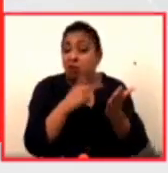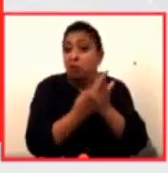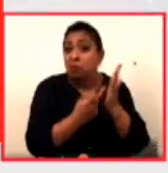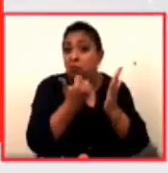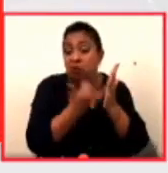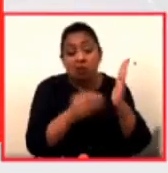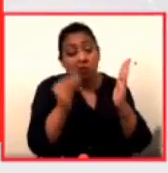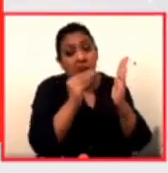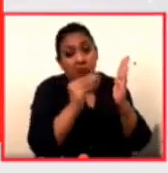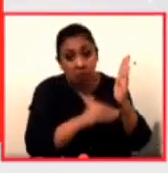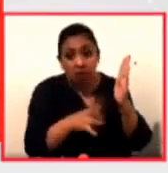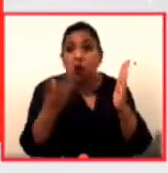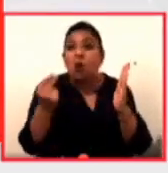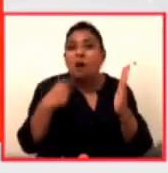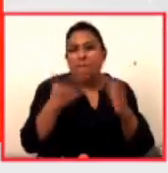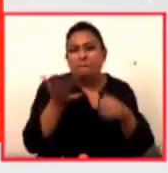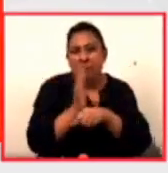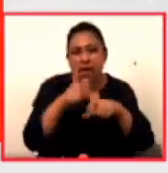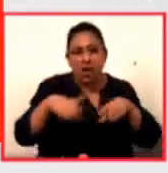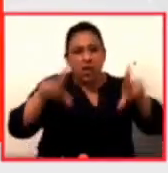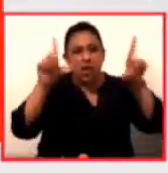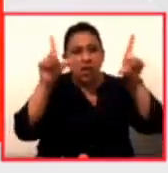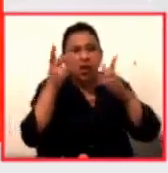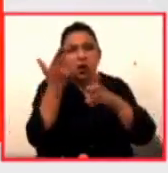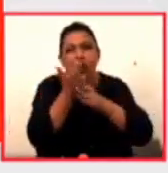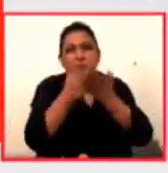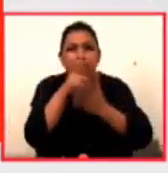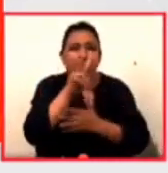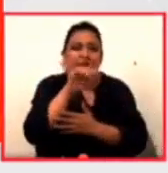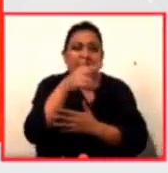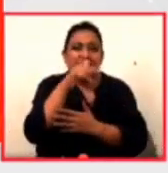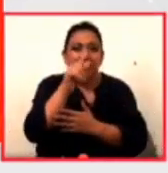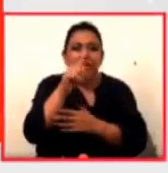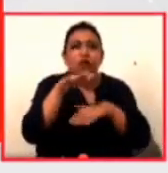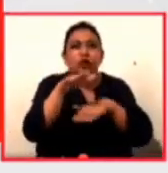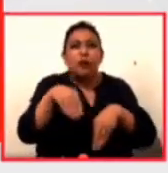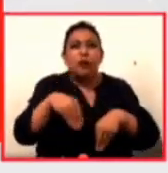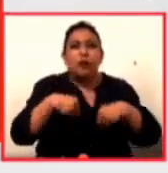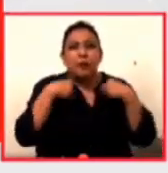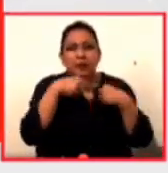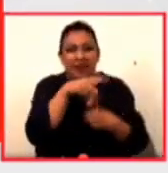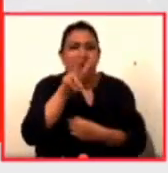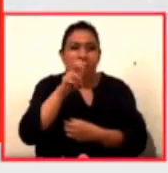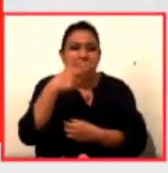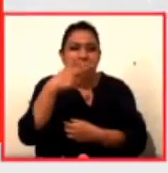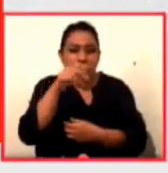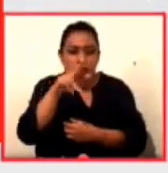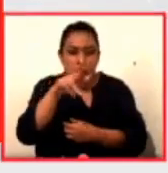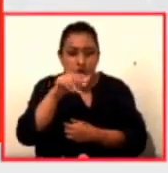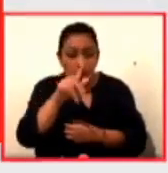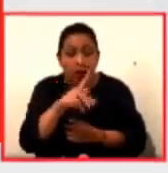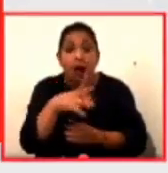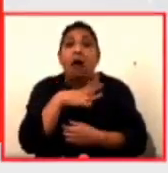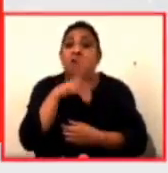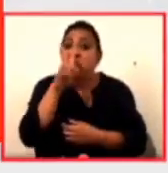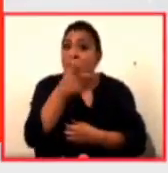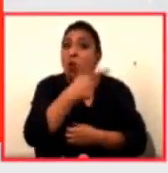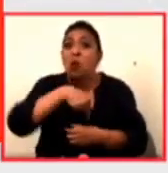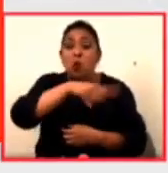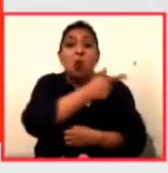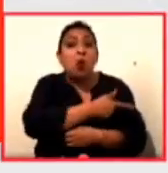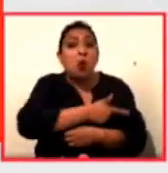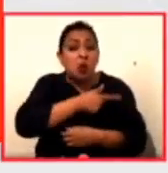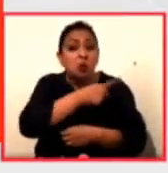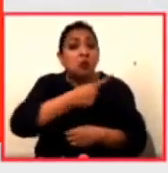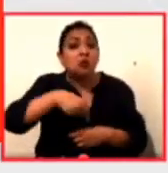Una de las películas de animación proyectada fue Loving Vincent sobre la vida del artista Vincent van Gogh y tuvo una gran aceptación por parte de